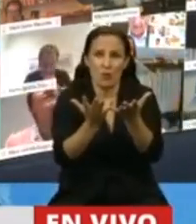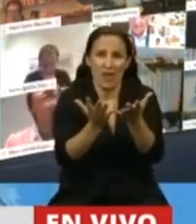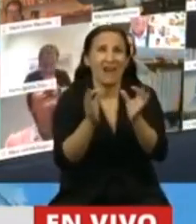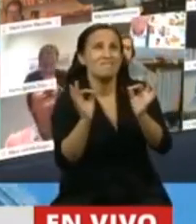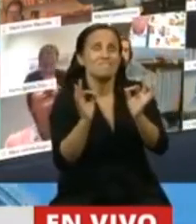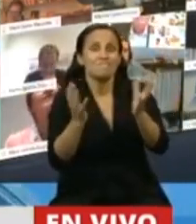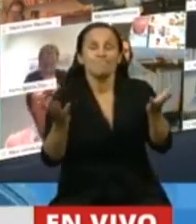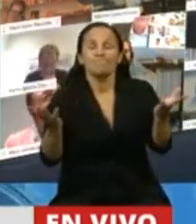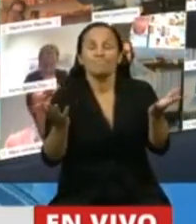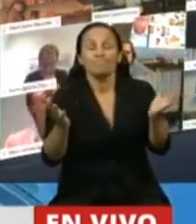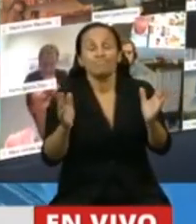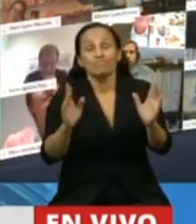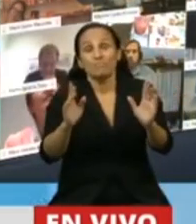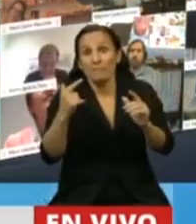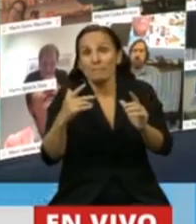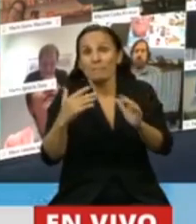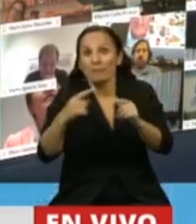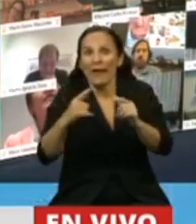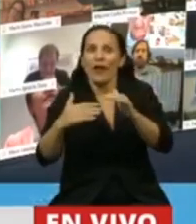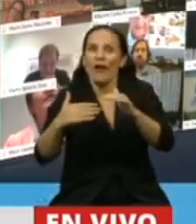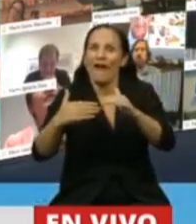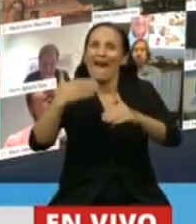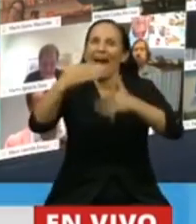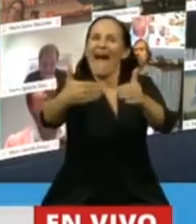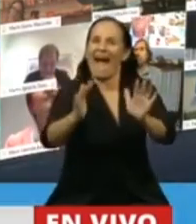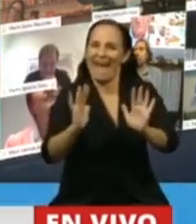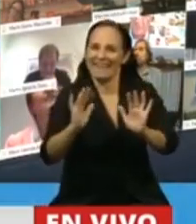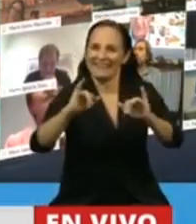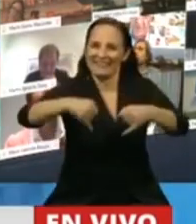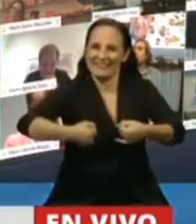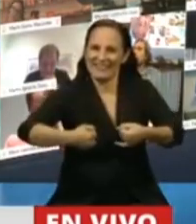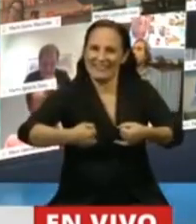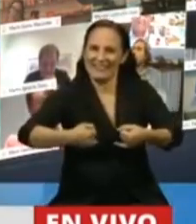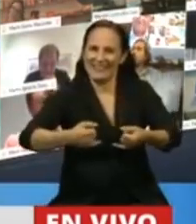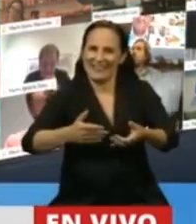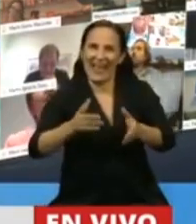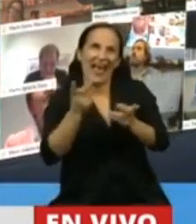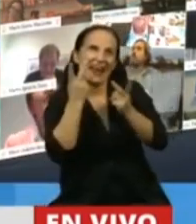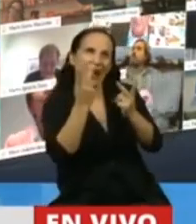Es un avance, es un reconocimiento, es un acto de justicia.